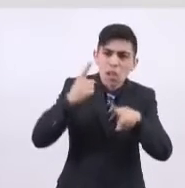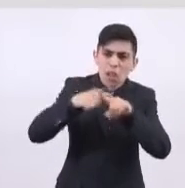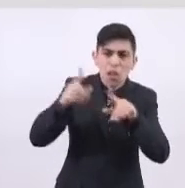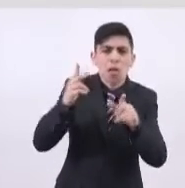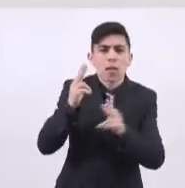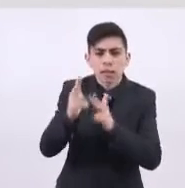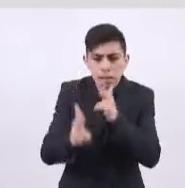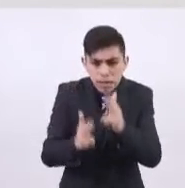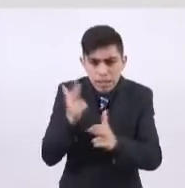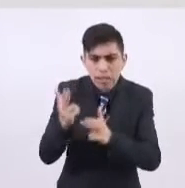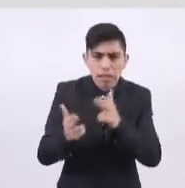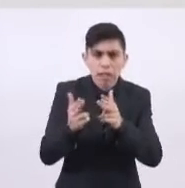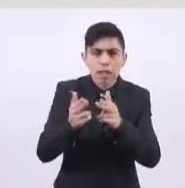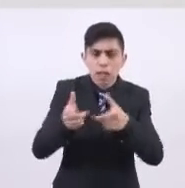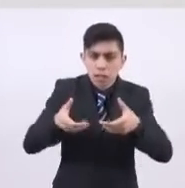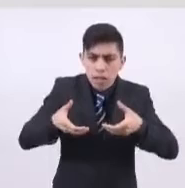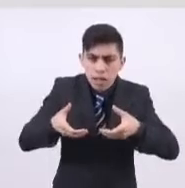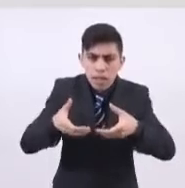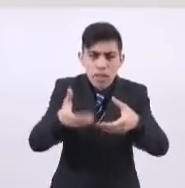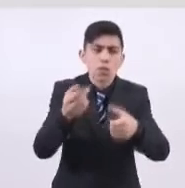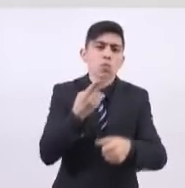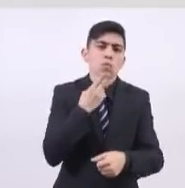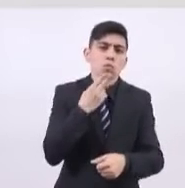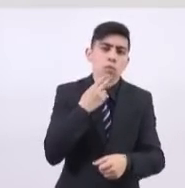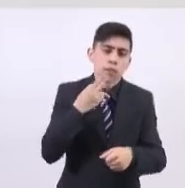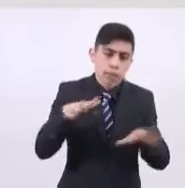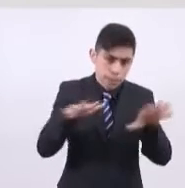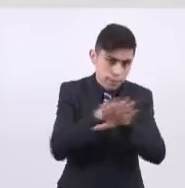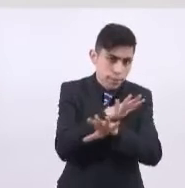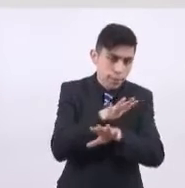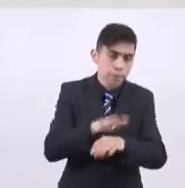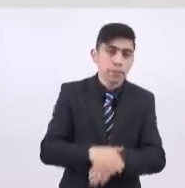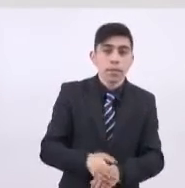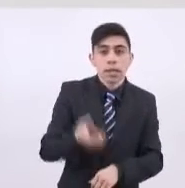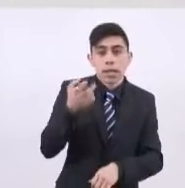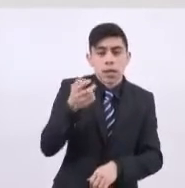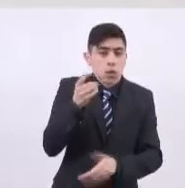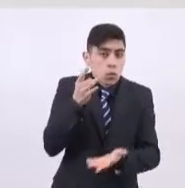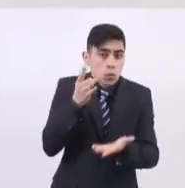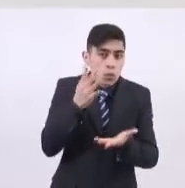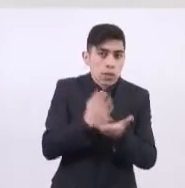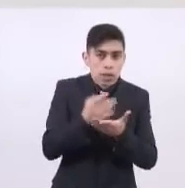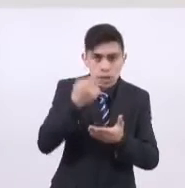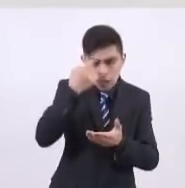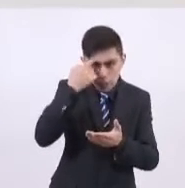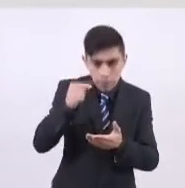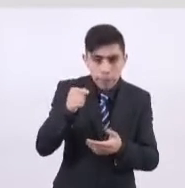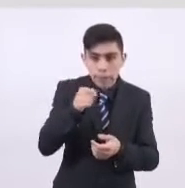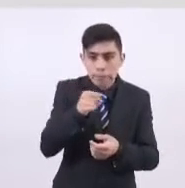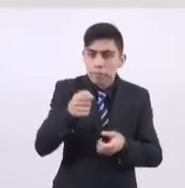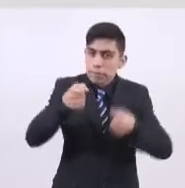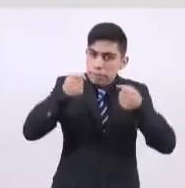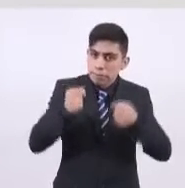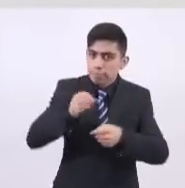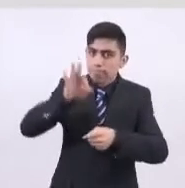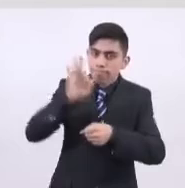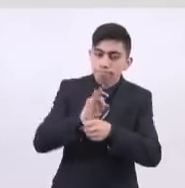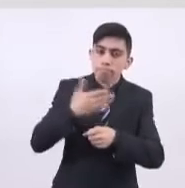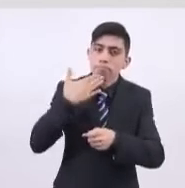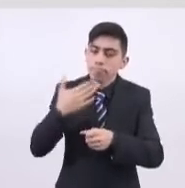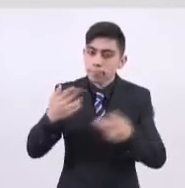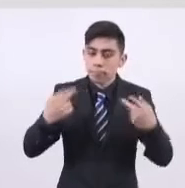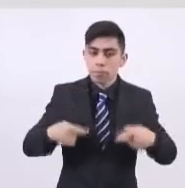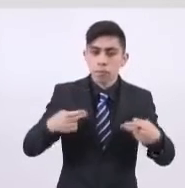así como de control para el pilotaje automático. Todo ello no sólo para garantizar la correcta operación de la línea 1,